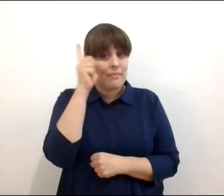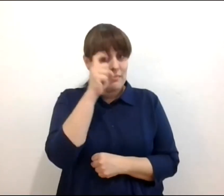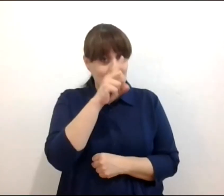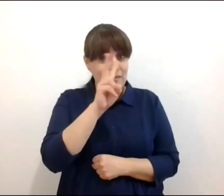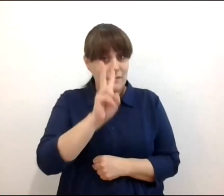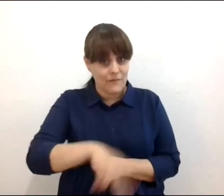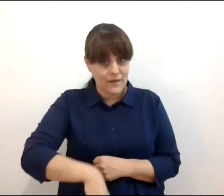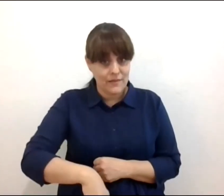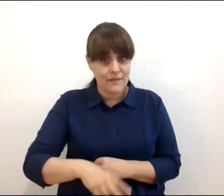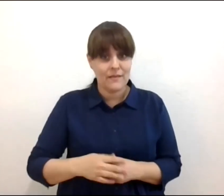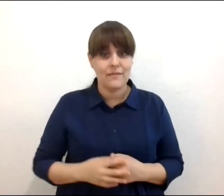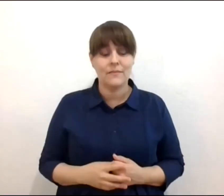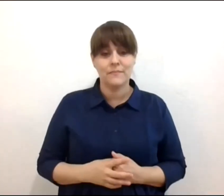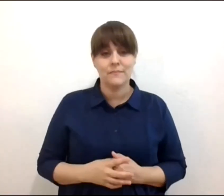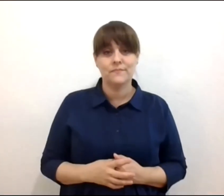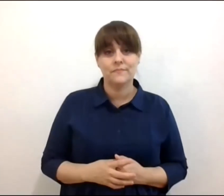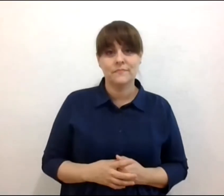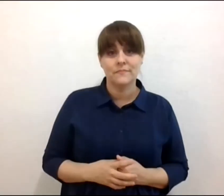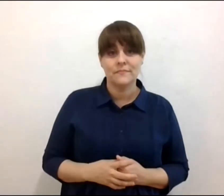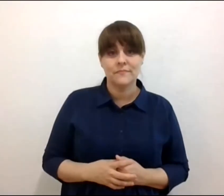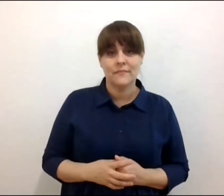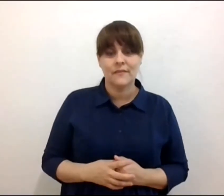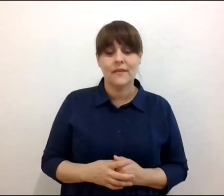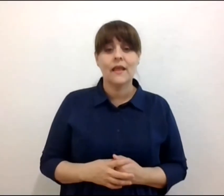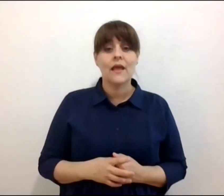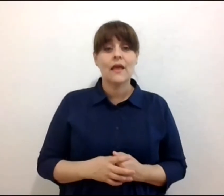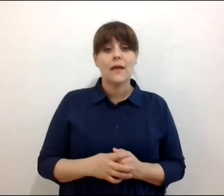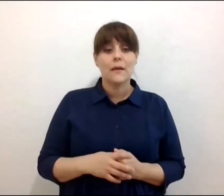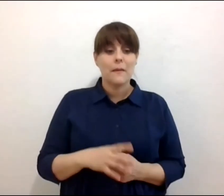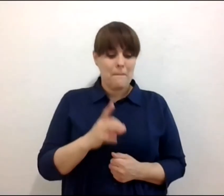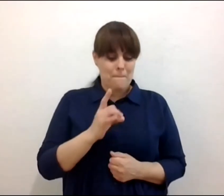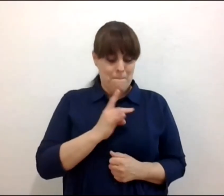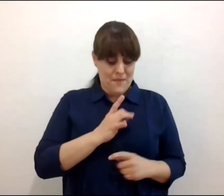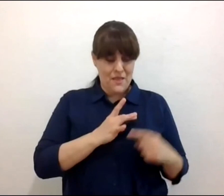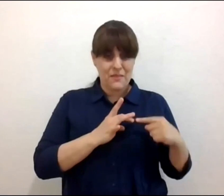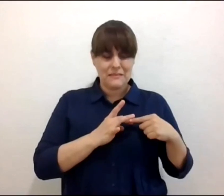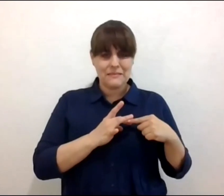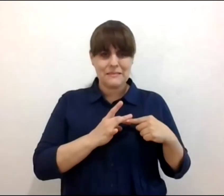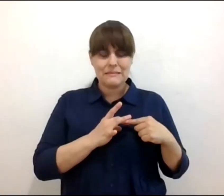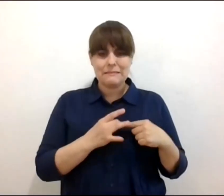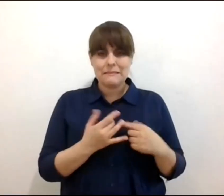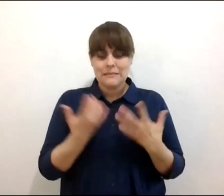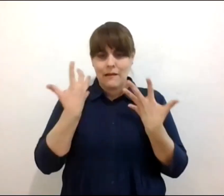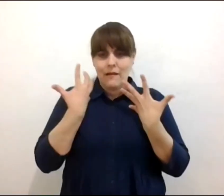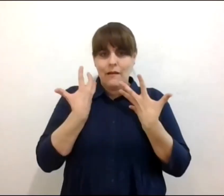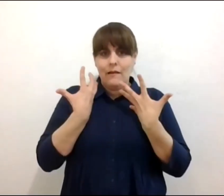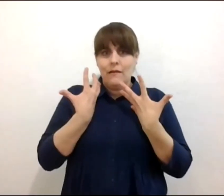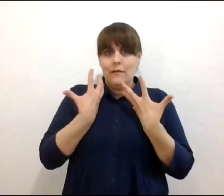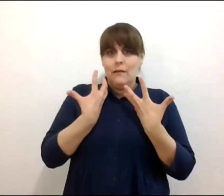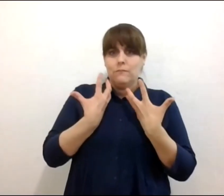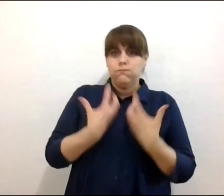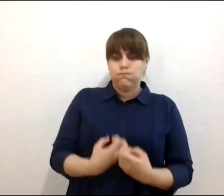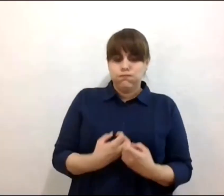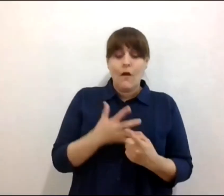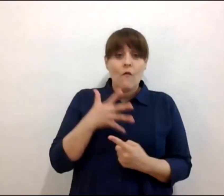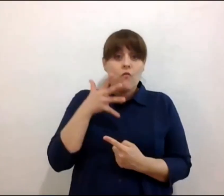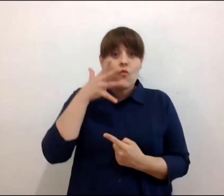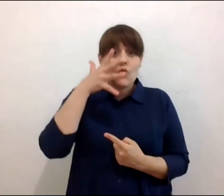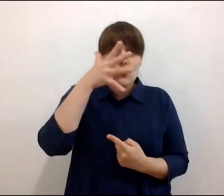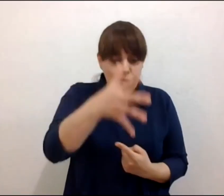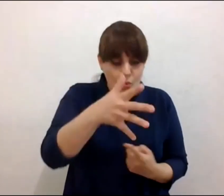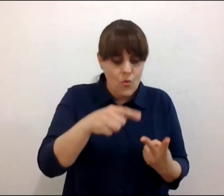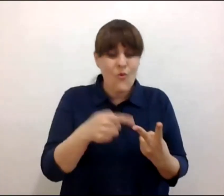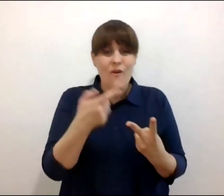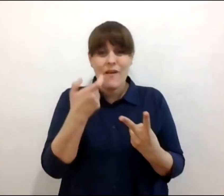alrededor de nosotros es amenaza nos amenaza el futuro nos amenaza la economía nos amenaza la salud